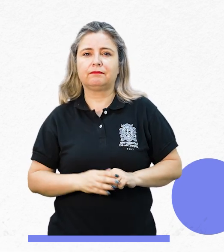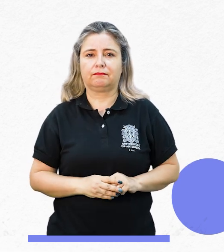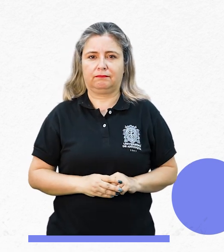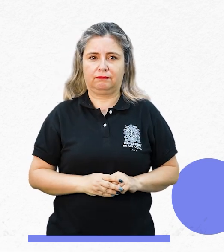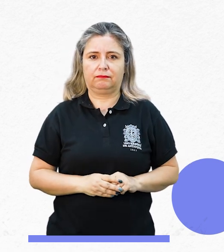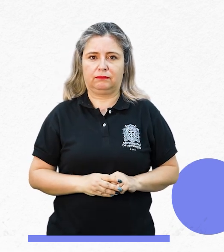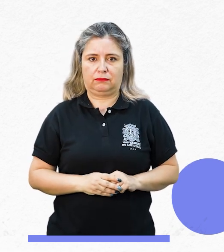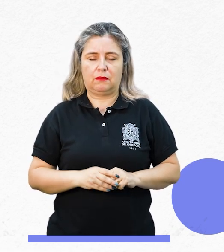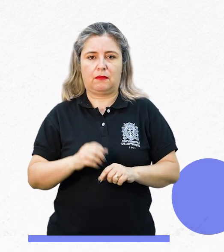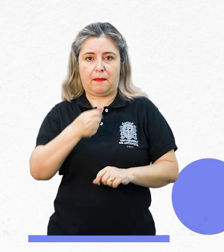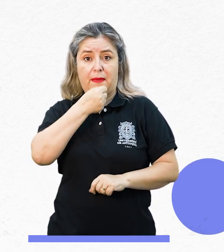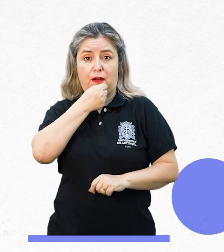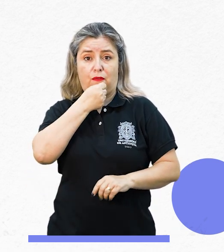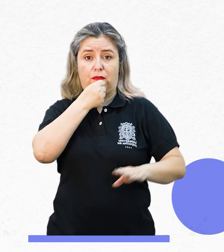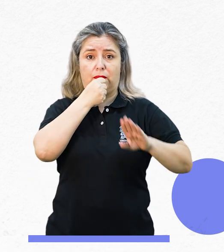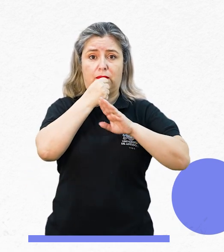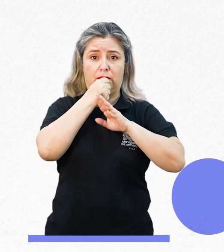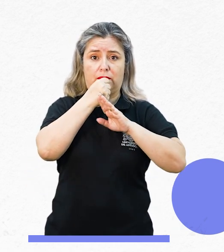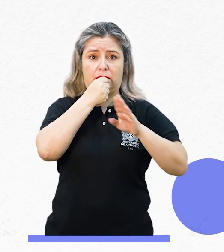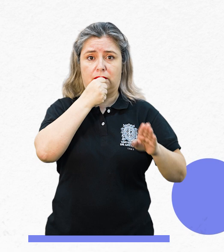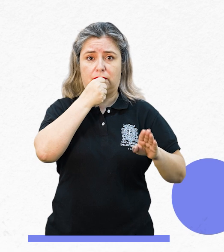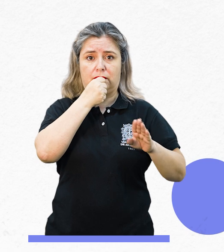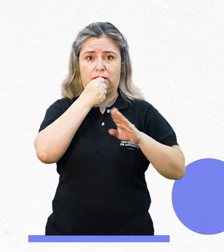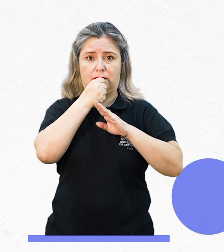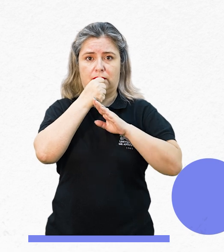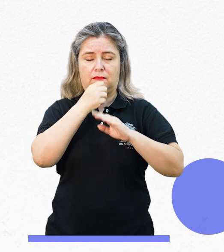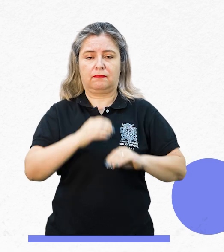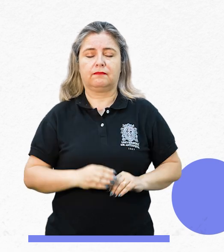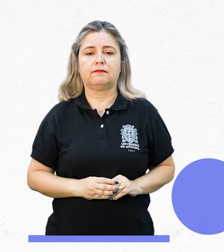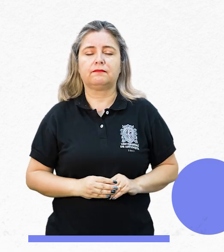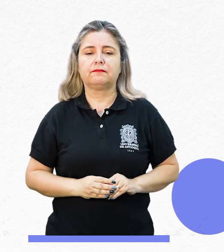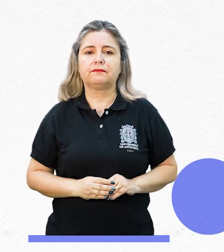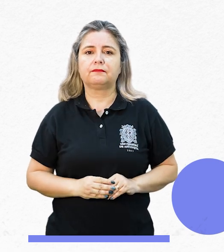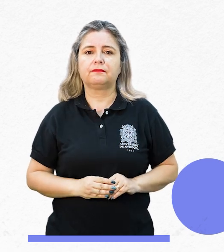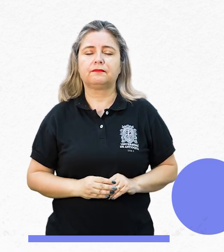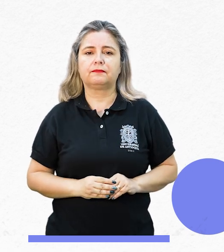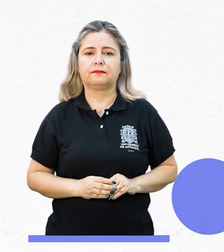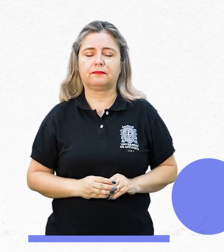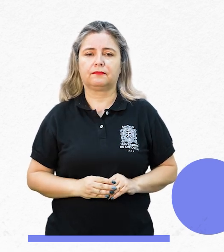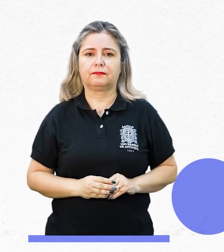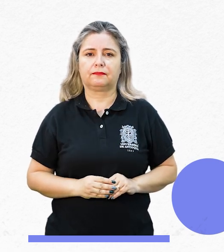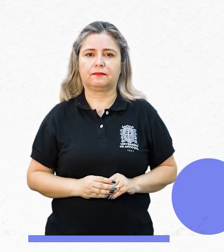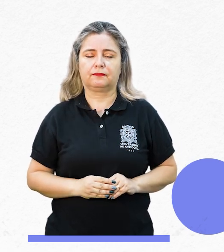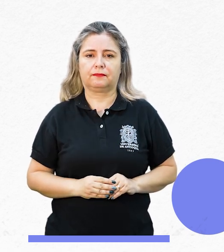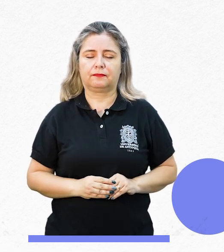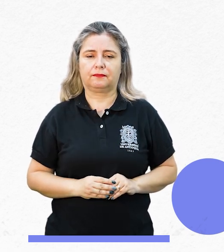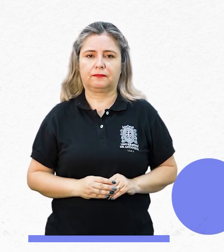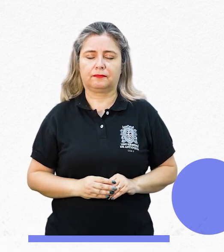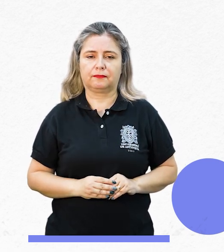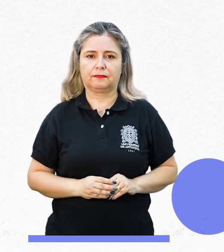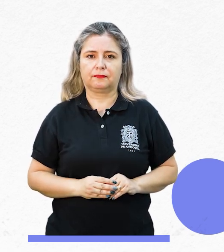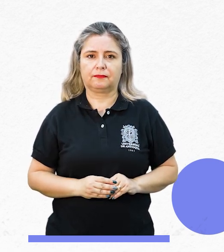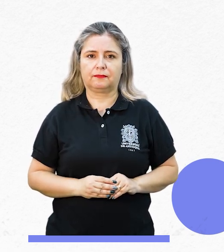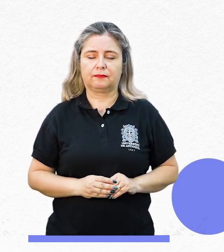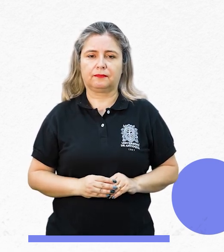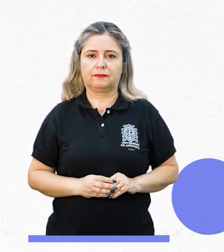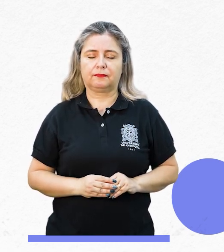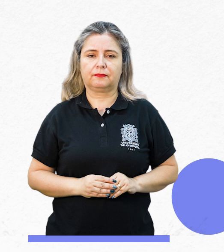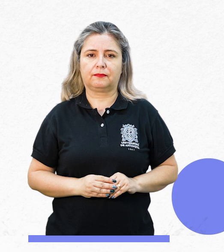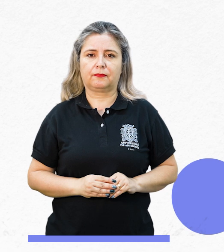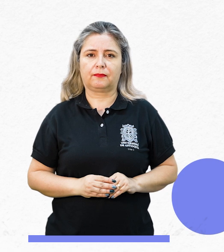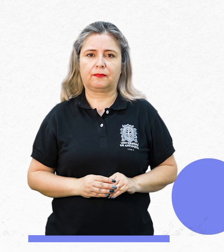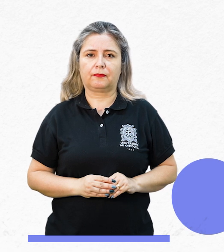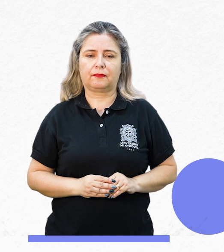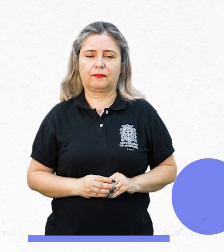activar y desactivar el micrófono. El micrófono está desactivado. El micrófono está activado. El micrófono está